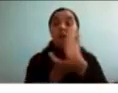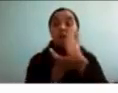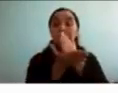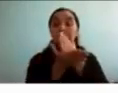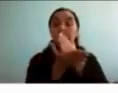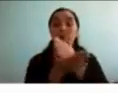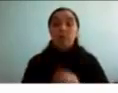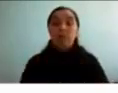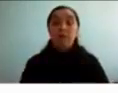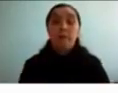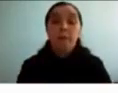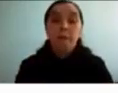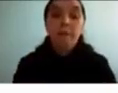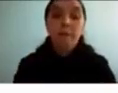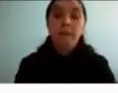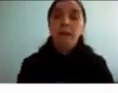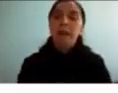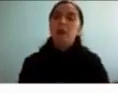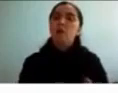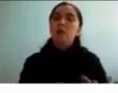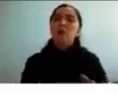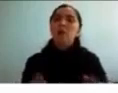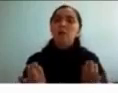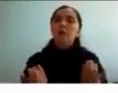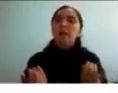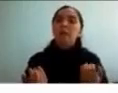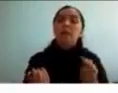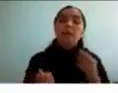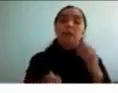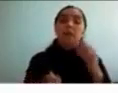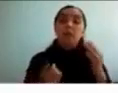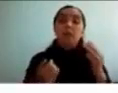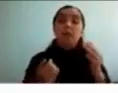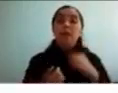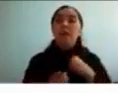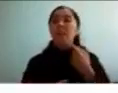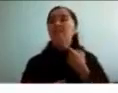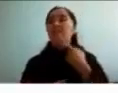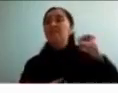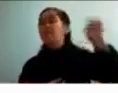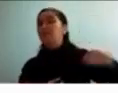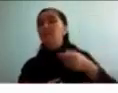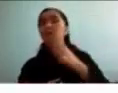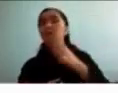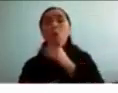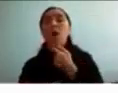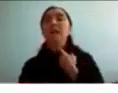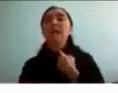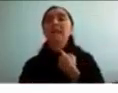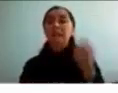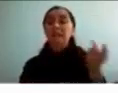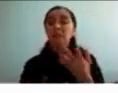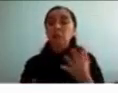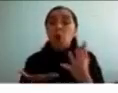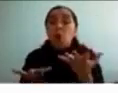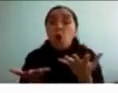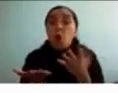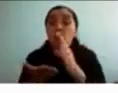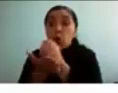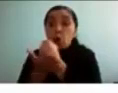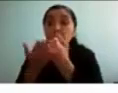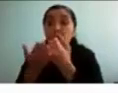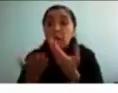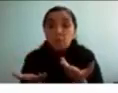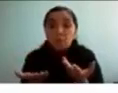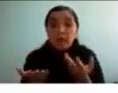¿cómo conseguimos que un niño preste atención a aquello que de manera natural no le interesa? es decir ¿cómo conseguimos entender la emoción?